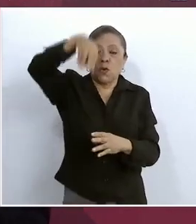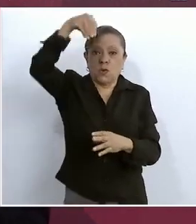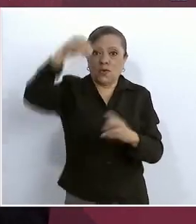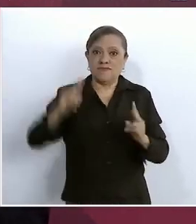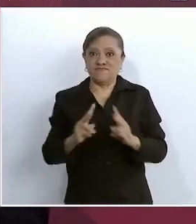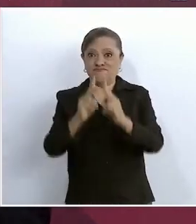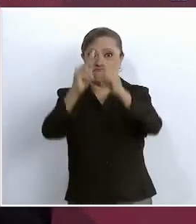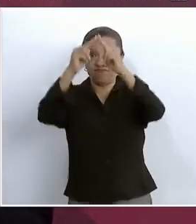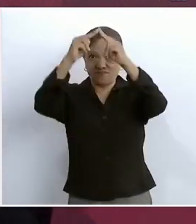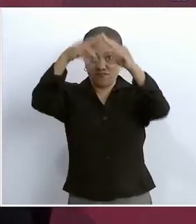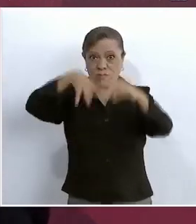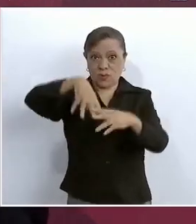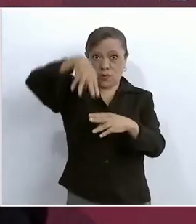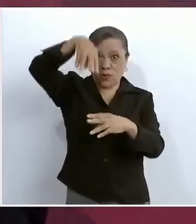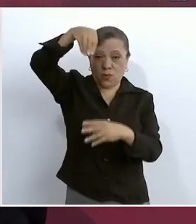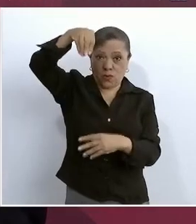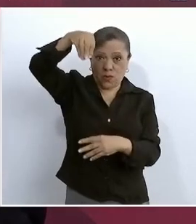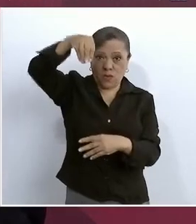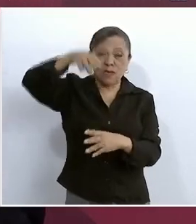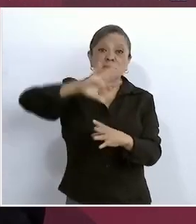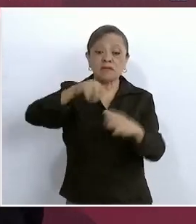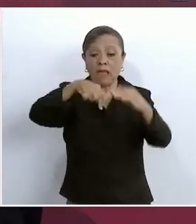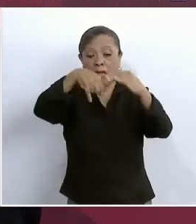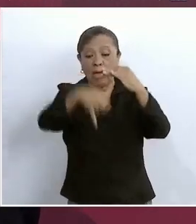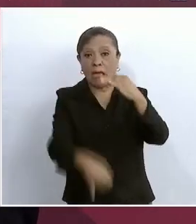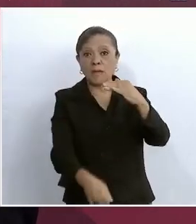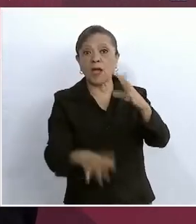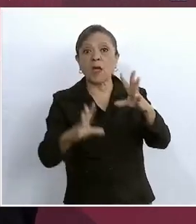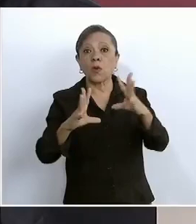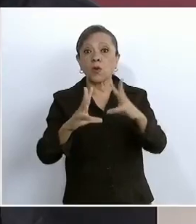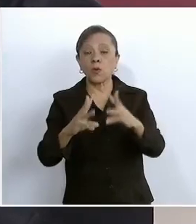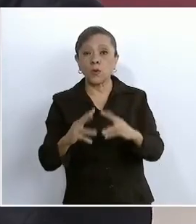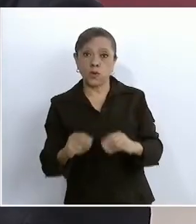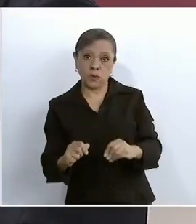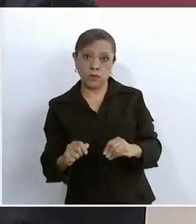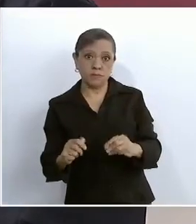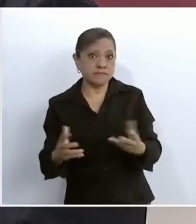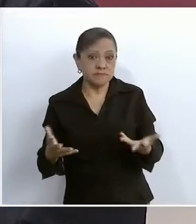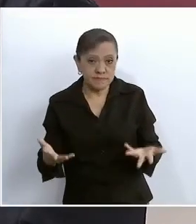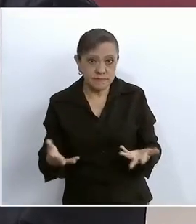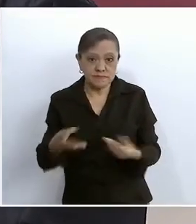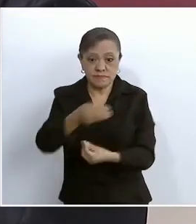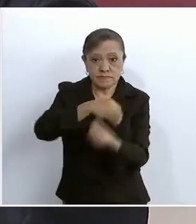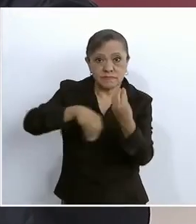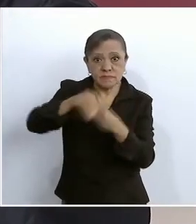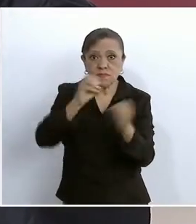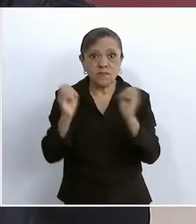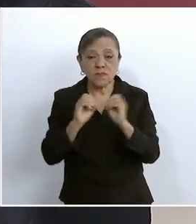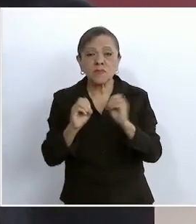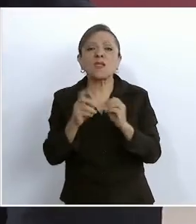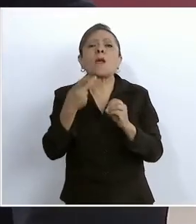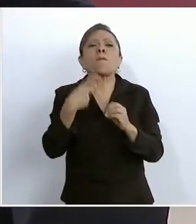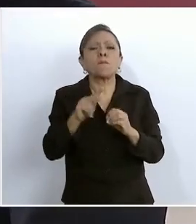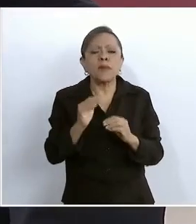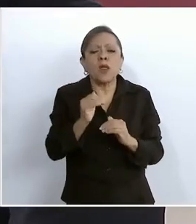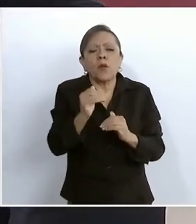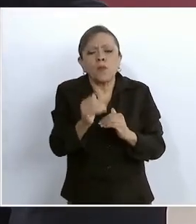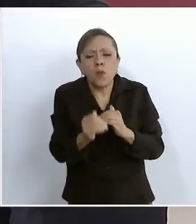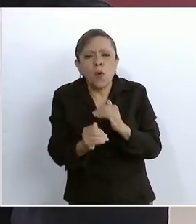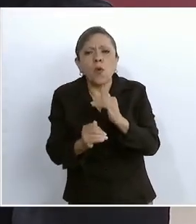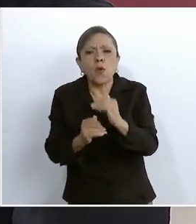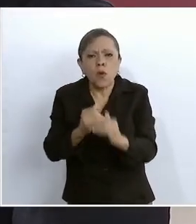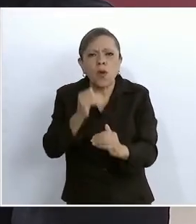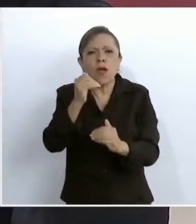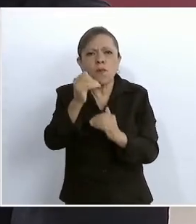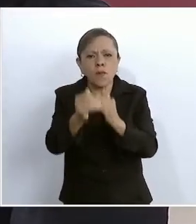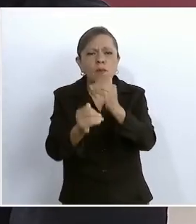son procesos que llevan tiempo. Entonces, nosotros calculamos bien